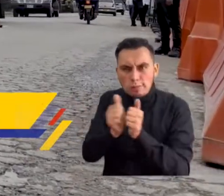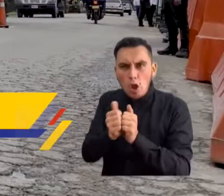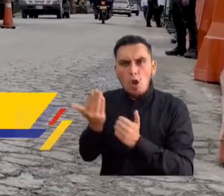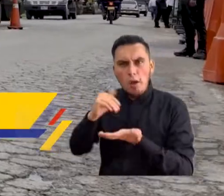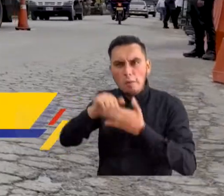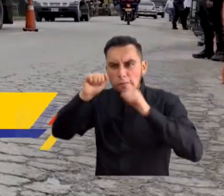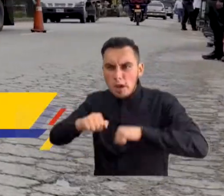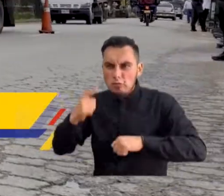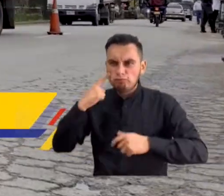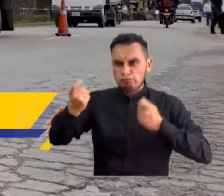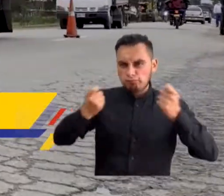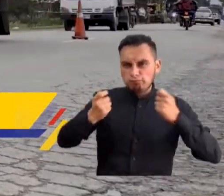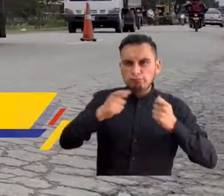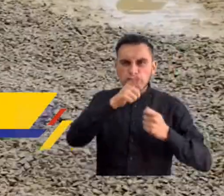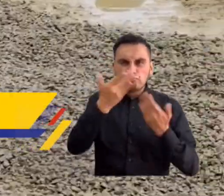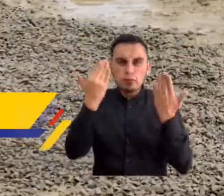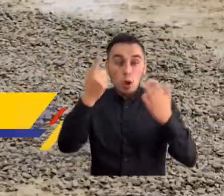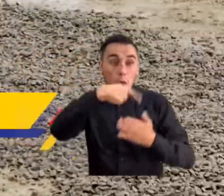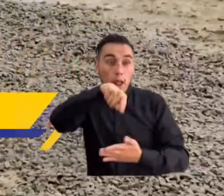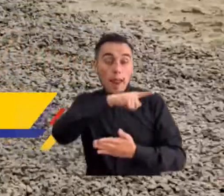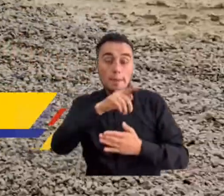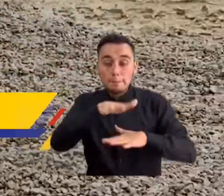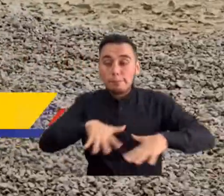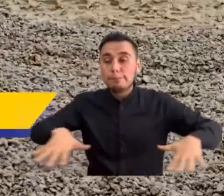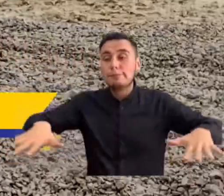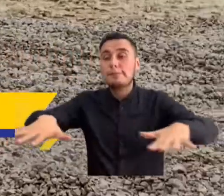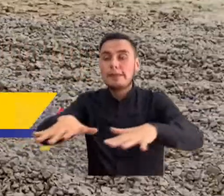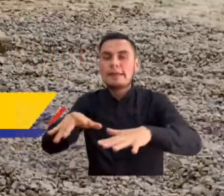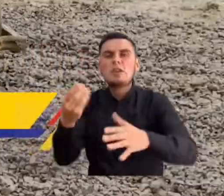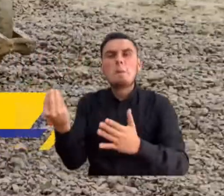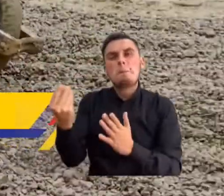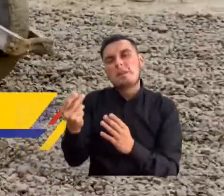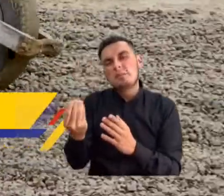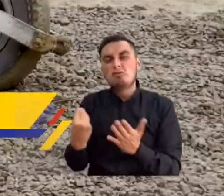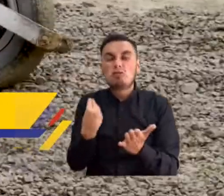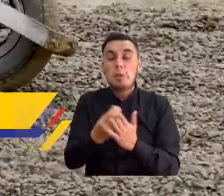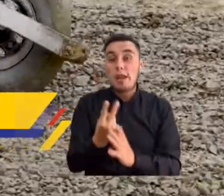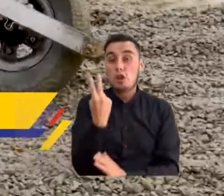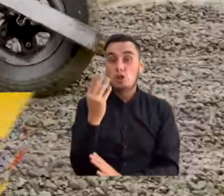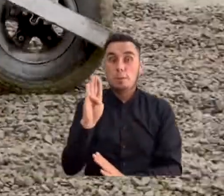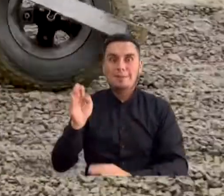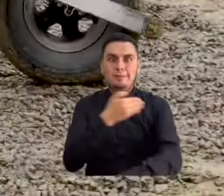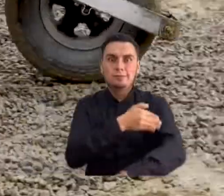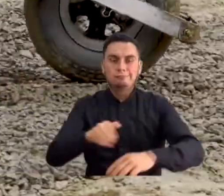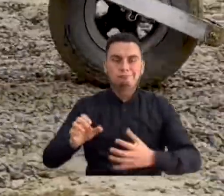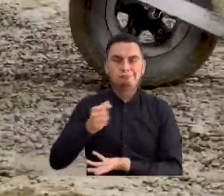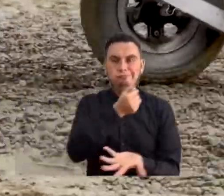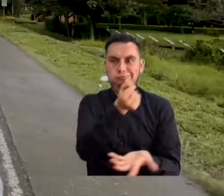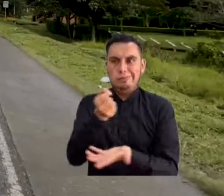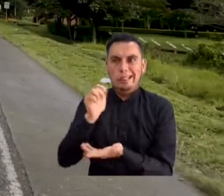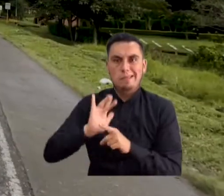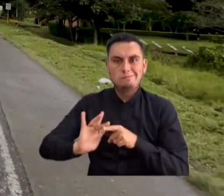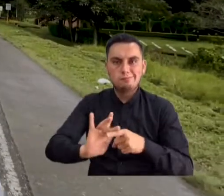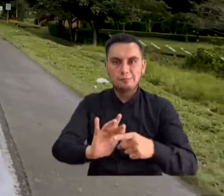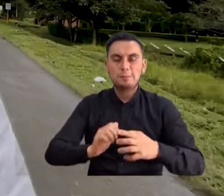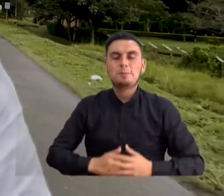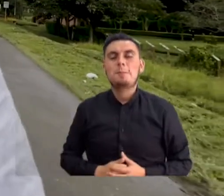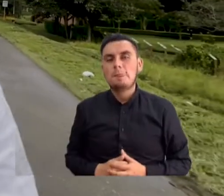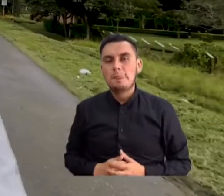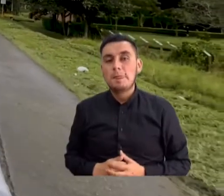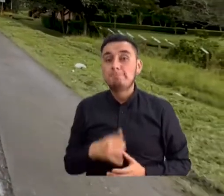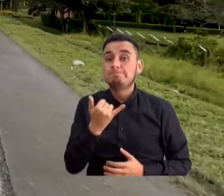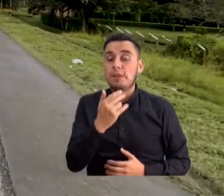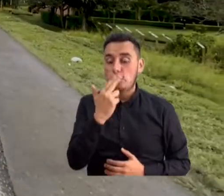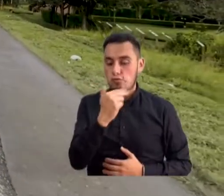se ha logrado recuperar esta importante obra para los llaneros, cuya inversión será de 2 billones de pesos. Compromiso Colombia